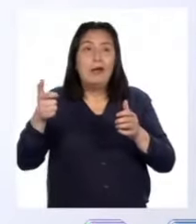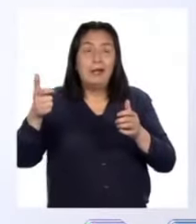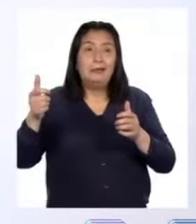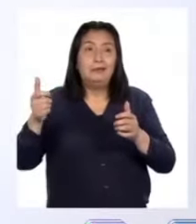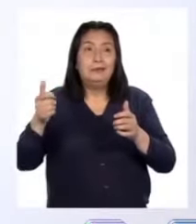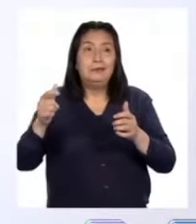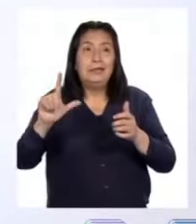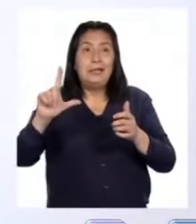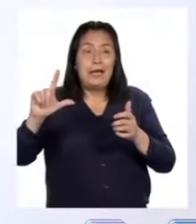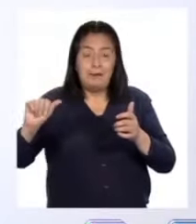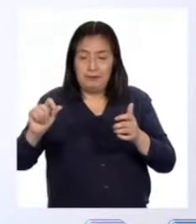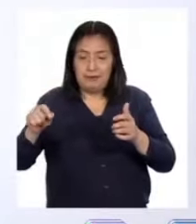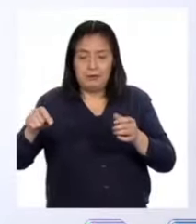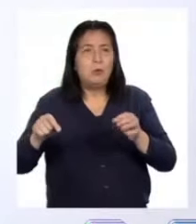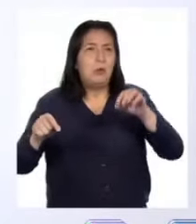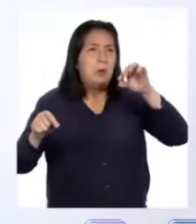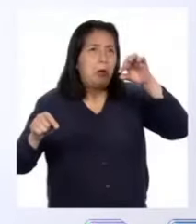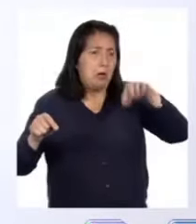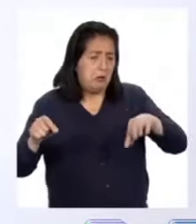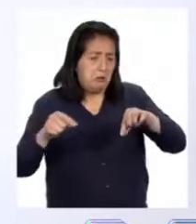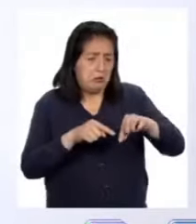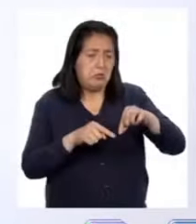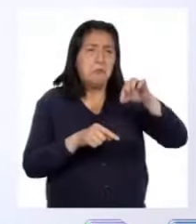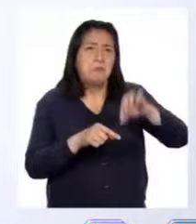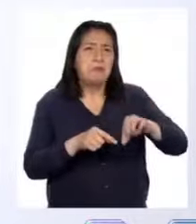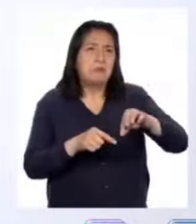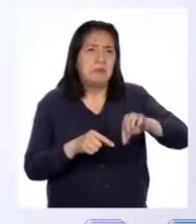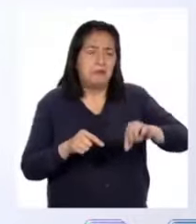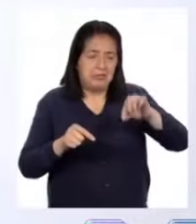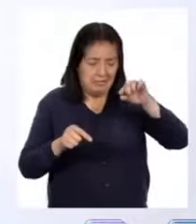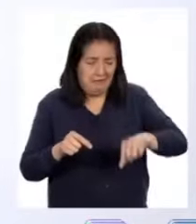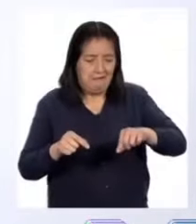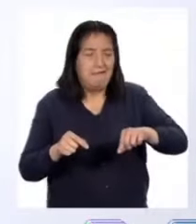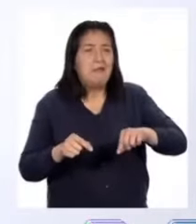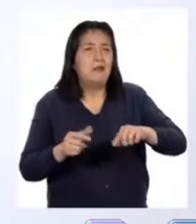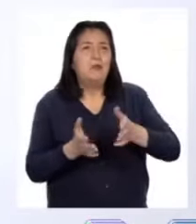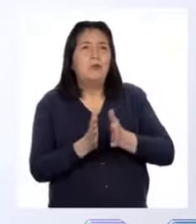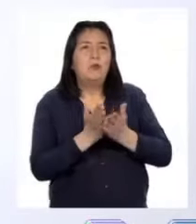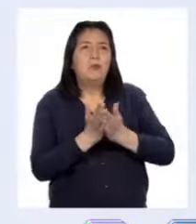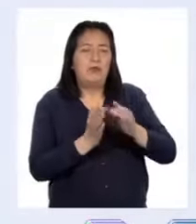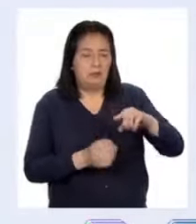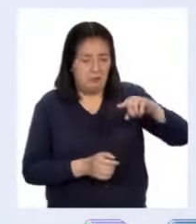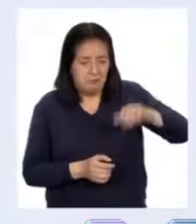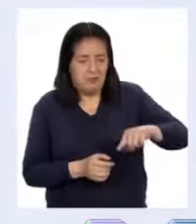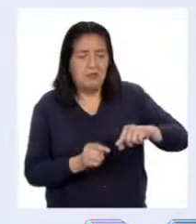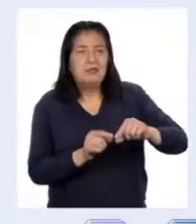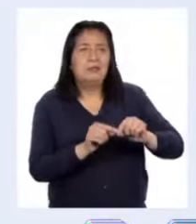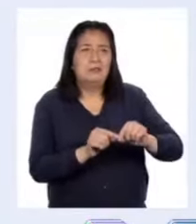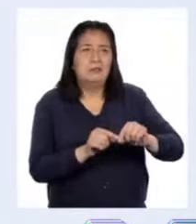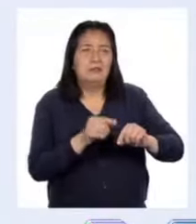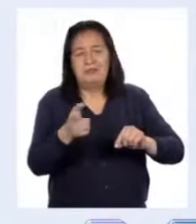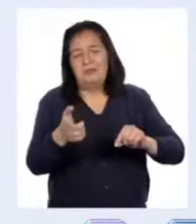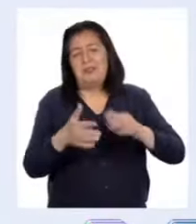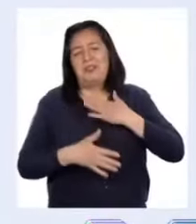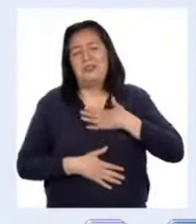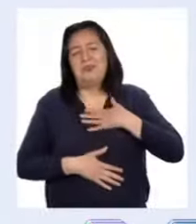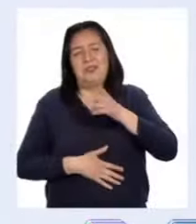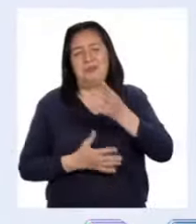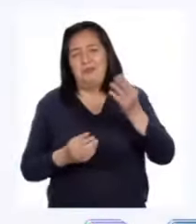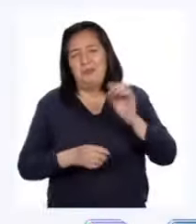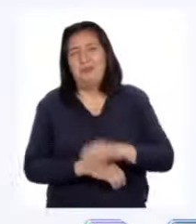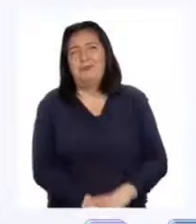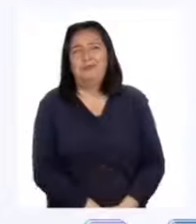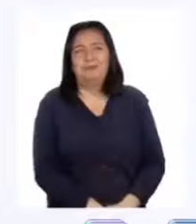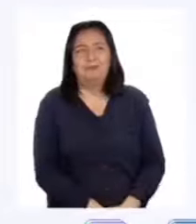el otro extremo un chinche o un alfiler para fijarlo en un cuaderno. Se van a divertir mucho.